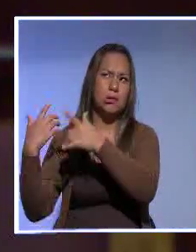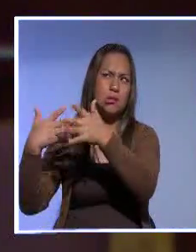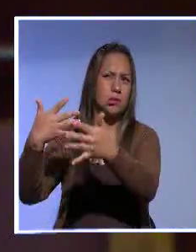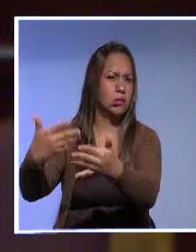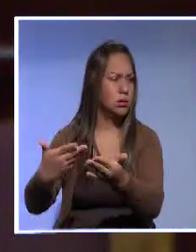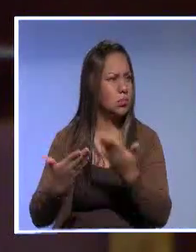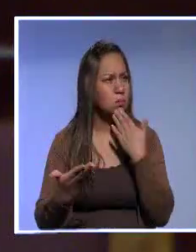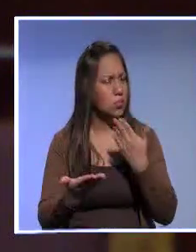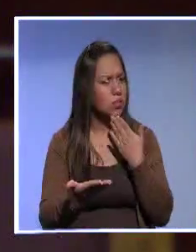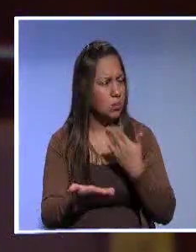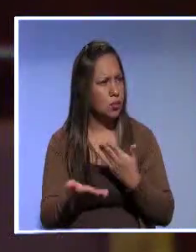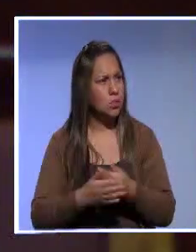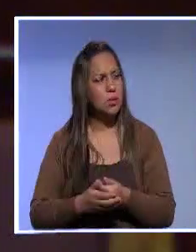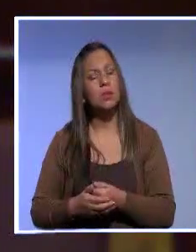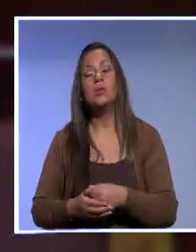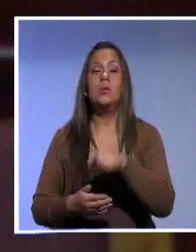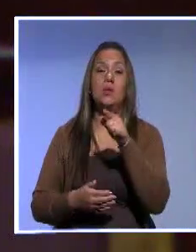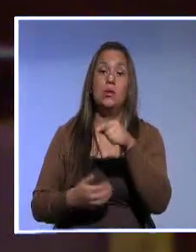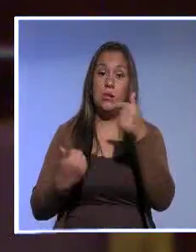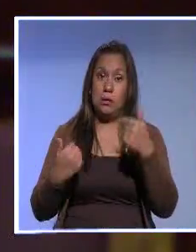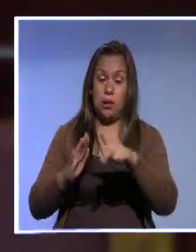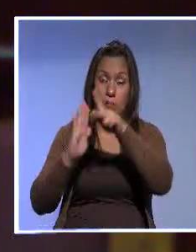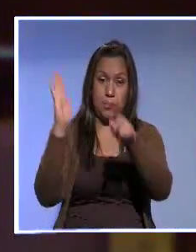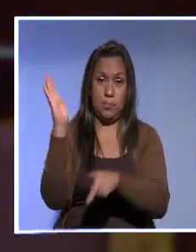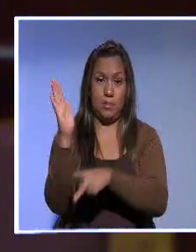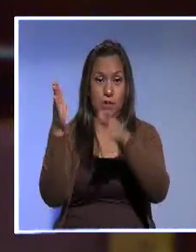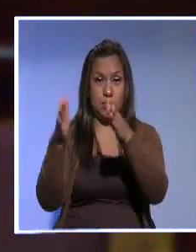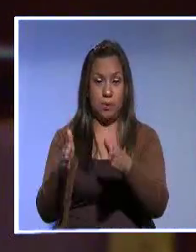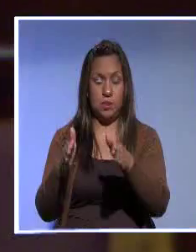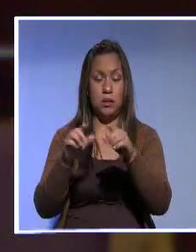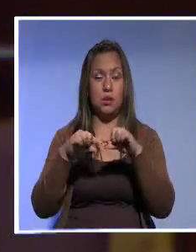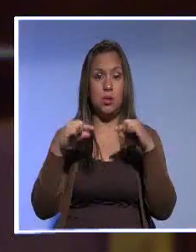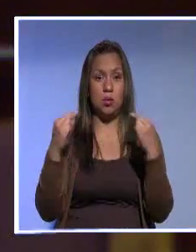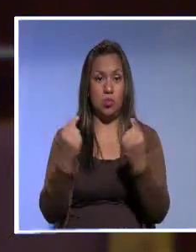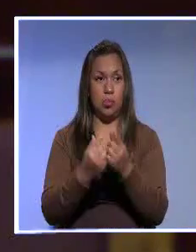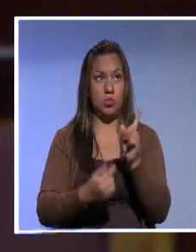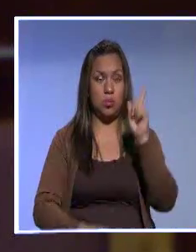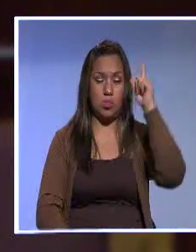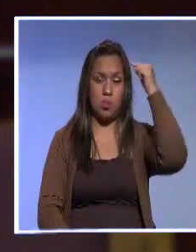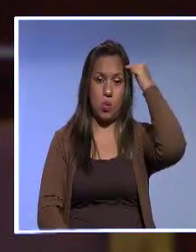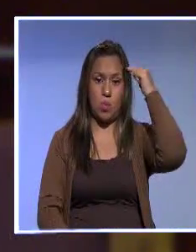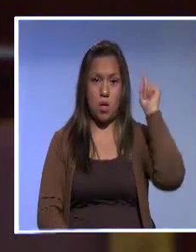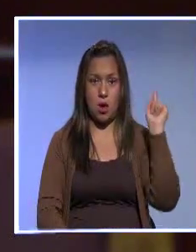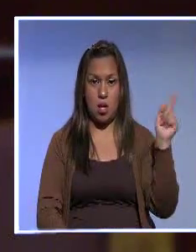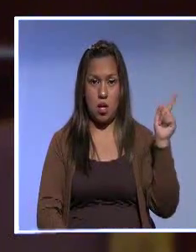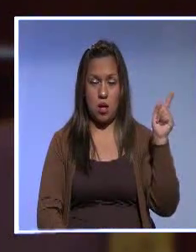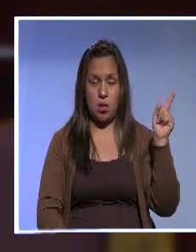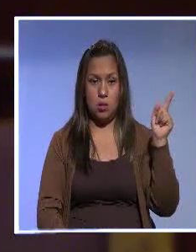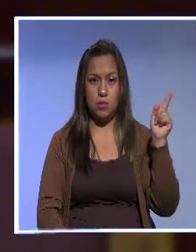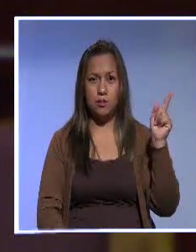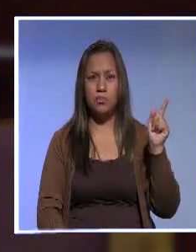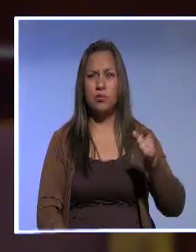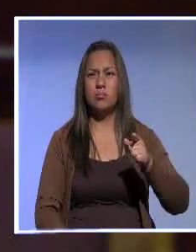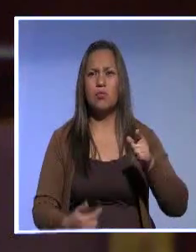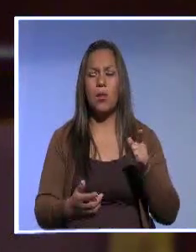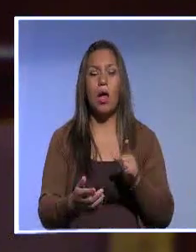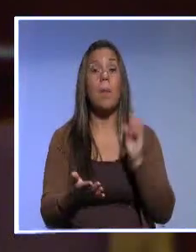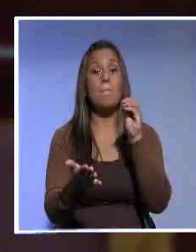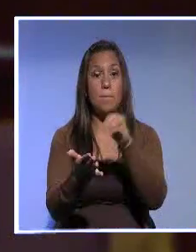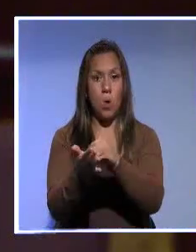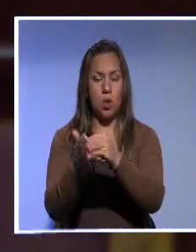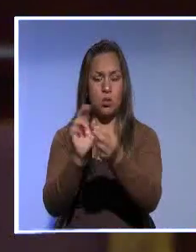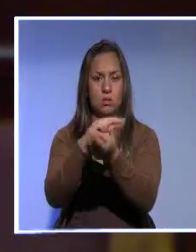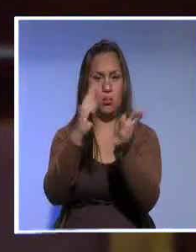debate por los parlamentarios del gobierno, por los parlamentarios de mayoría, es de que imponen una reforma